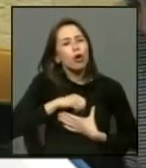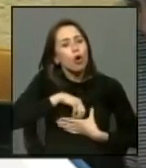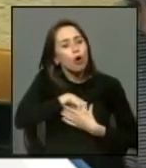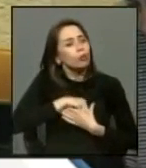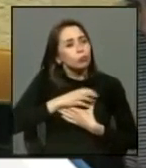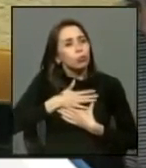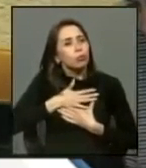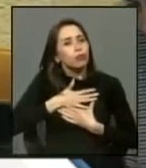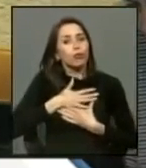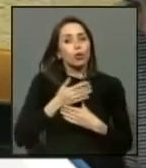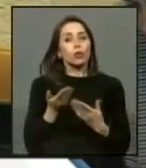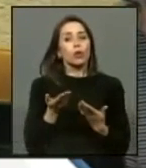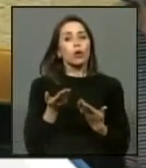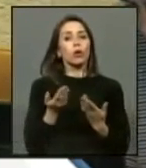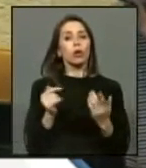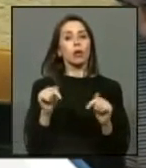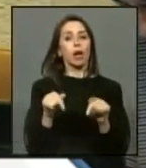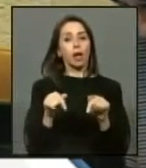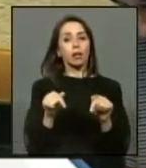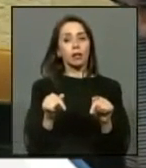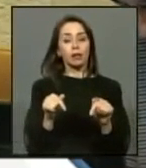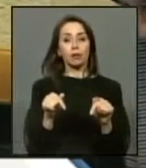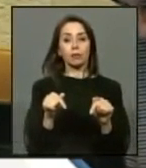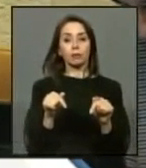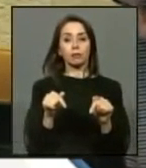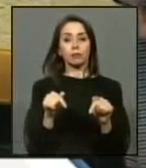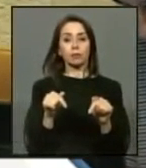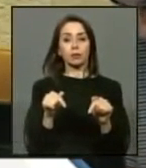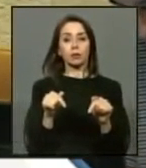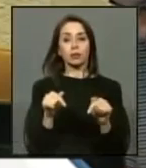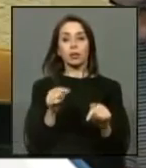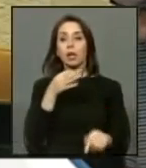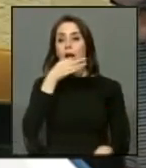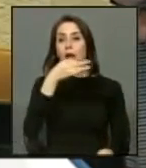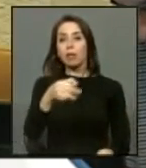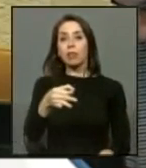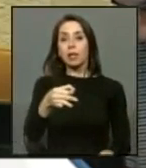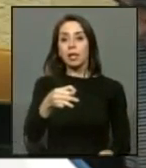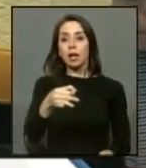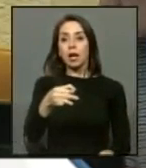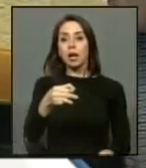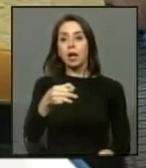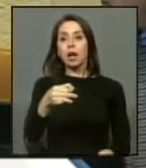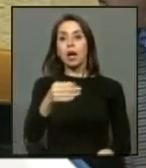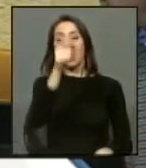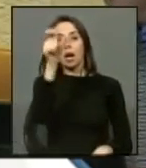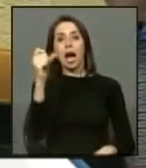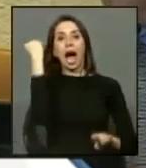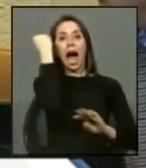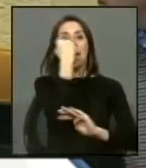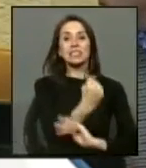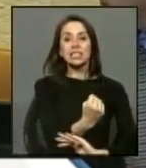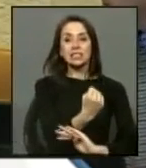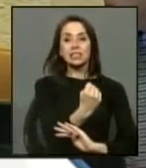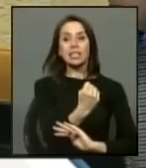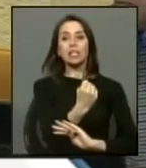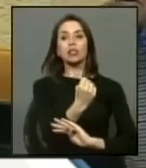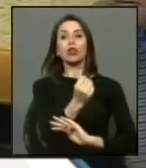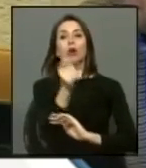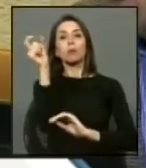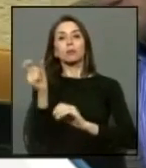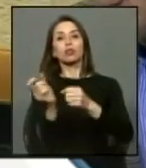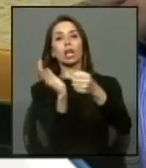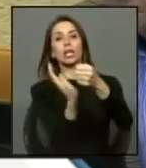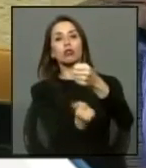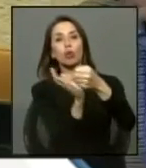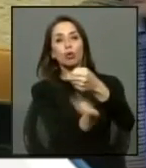que aquí se diga que los asesinos los torturadores